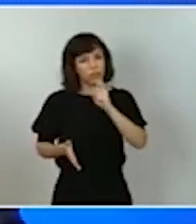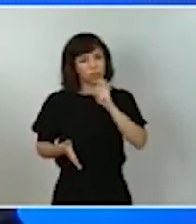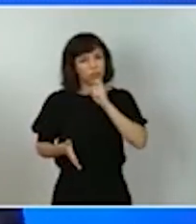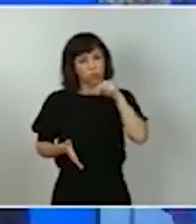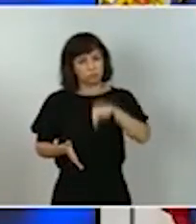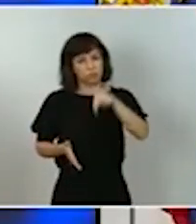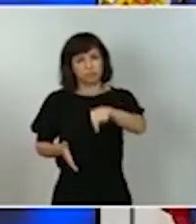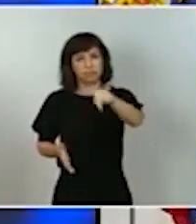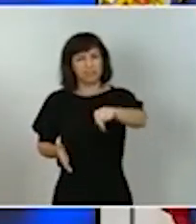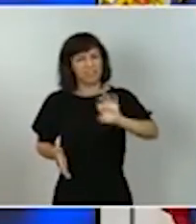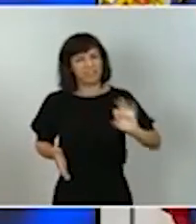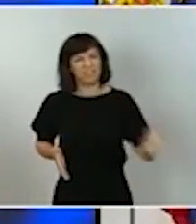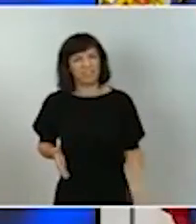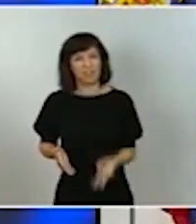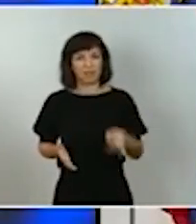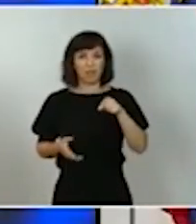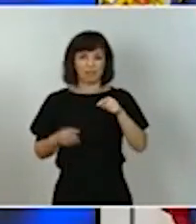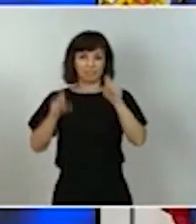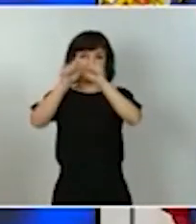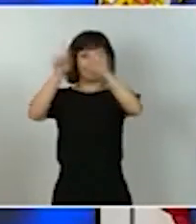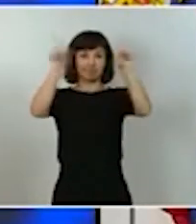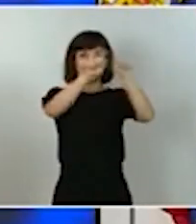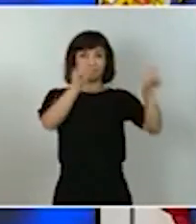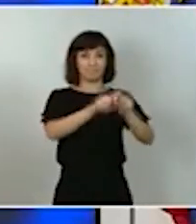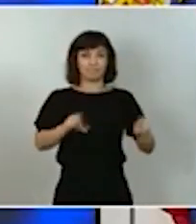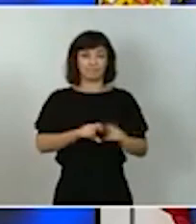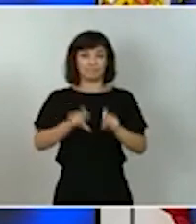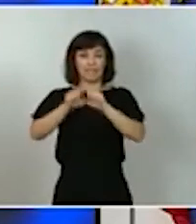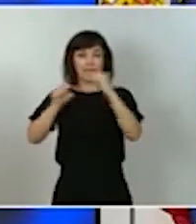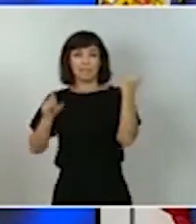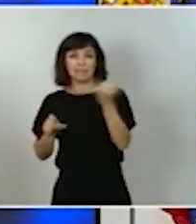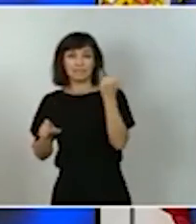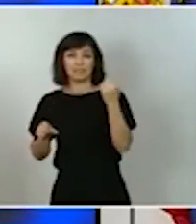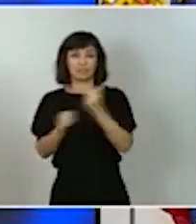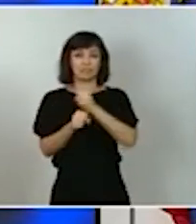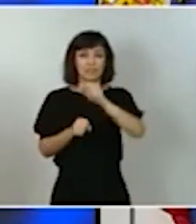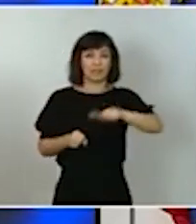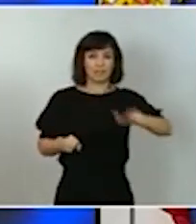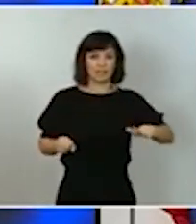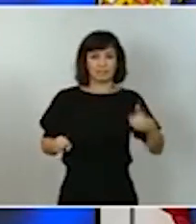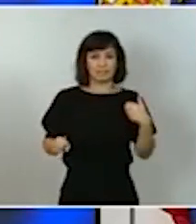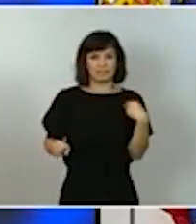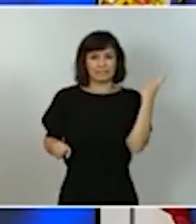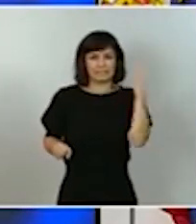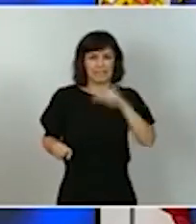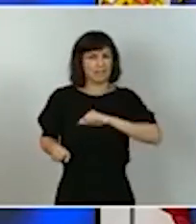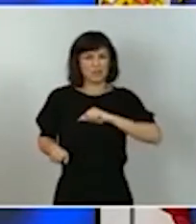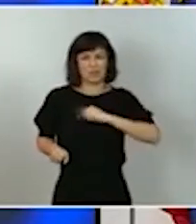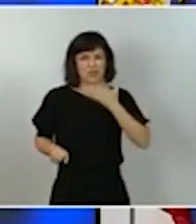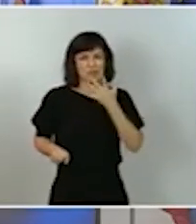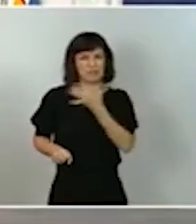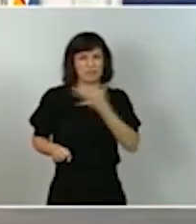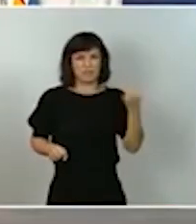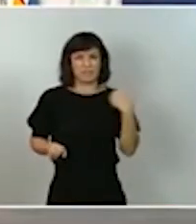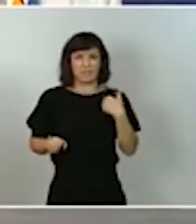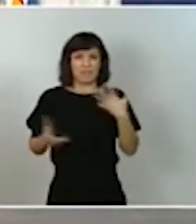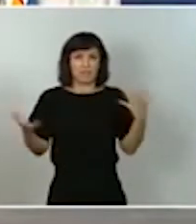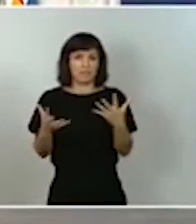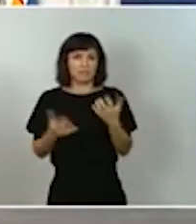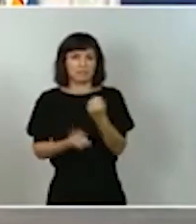aquí hay muchísimos empresarios y empresarias trabajadores que son conscientes precisamente de la dureza de esta emergencia sanitaria económica y social